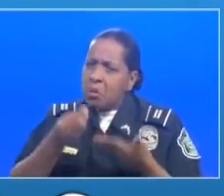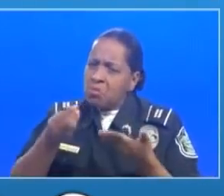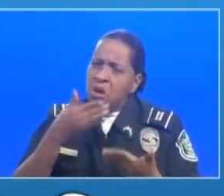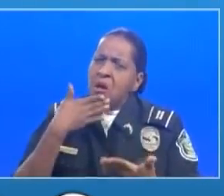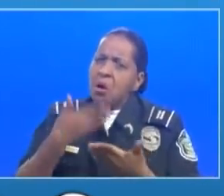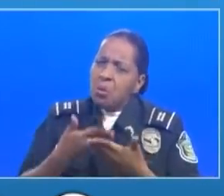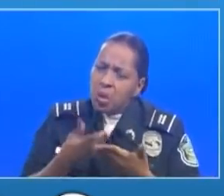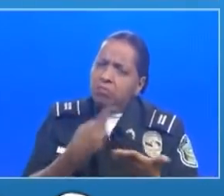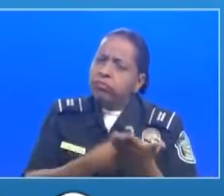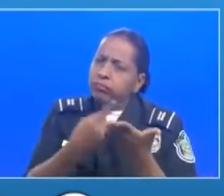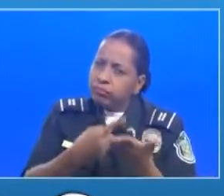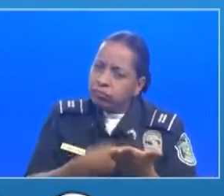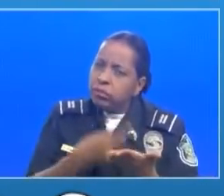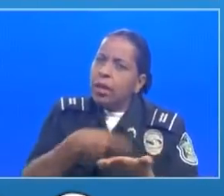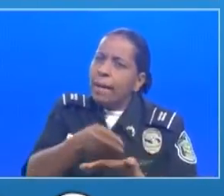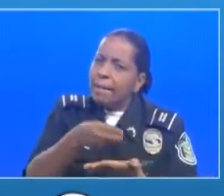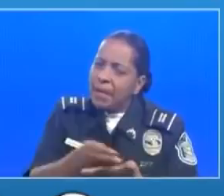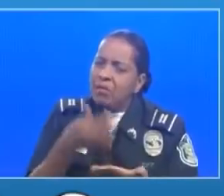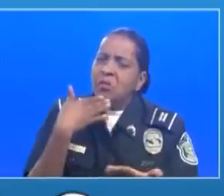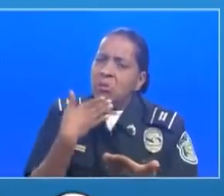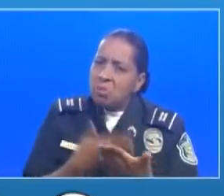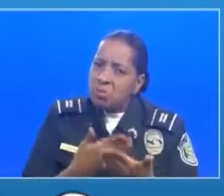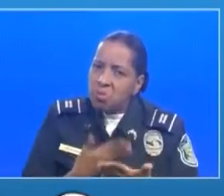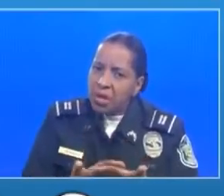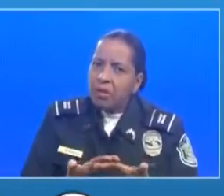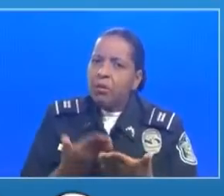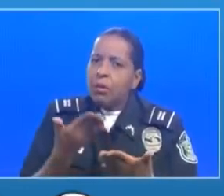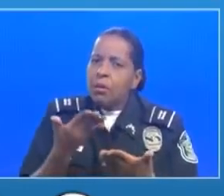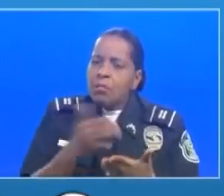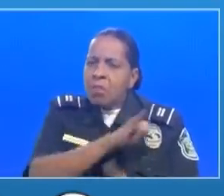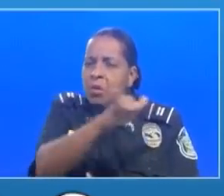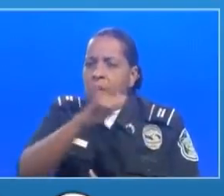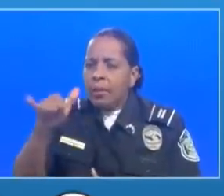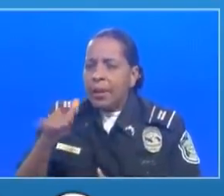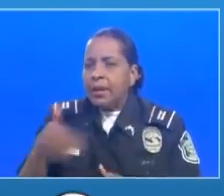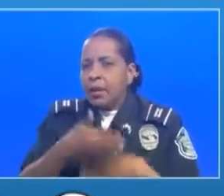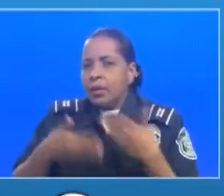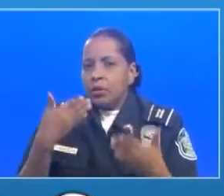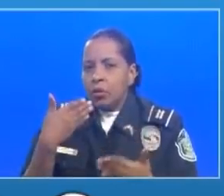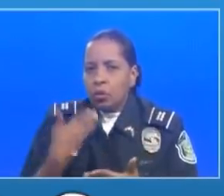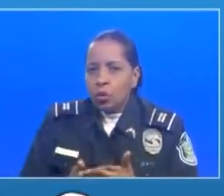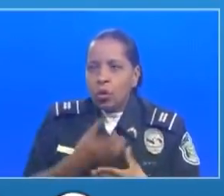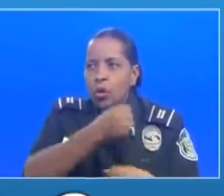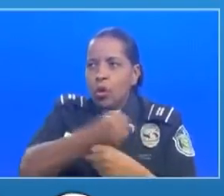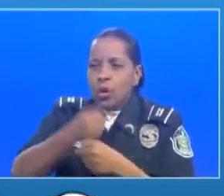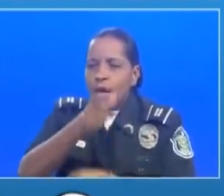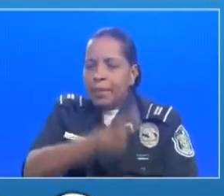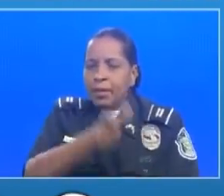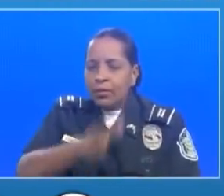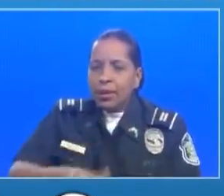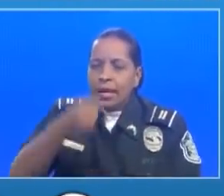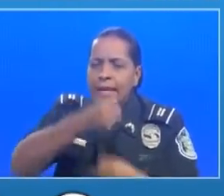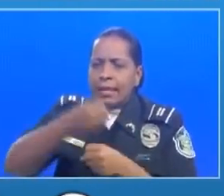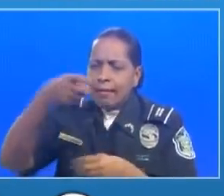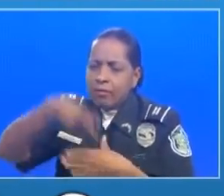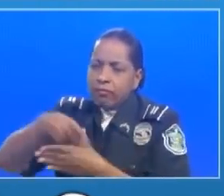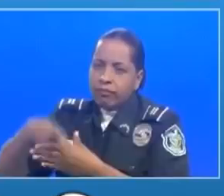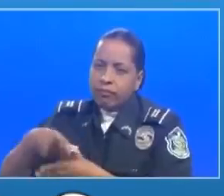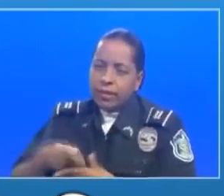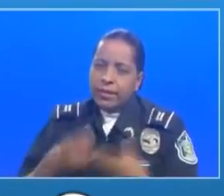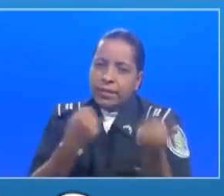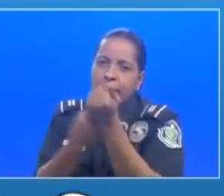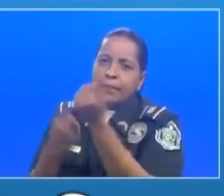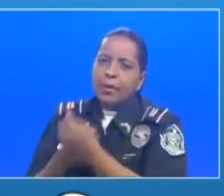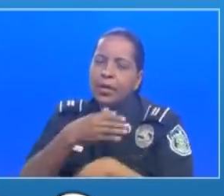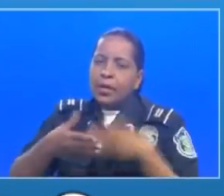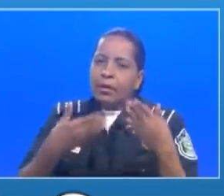acuerdos precios justos y equitativos tanto para nosotros como para los productores y poder brindar apoyo alimenticio